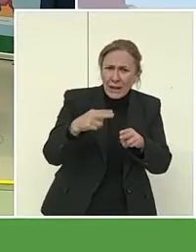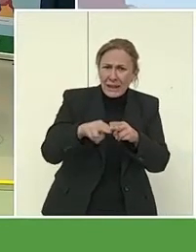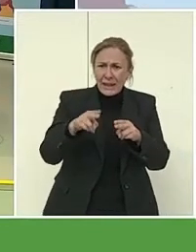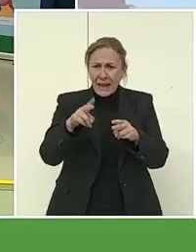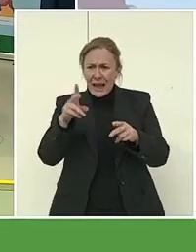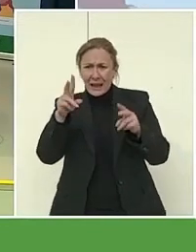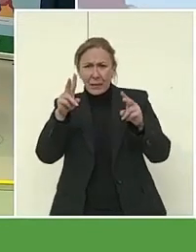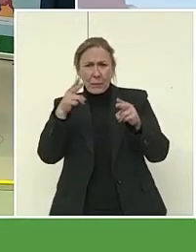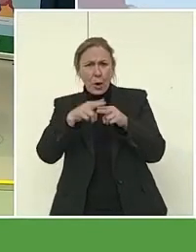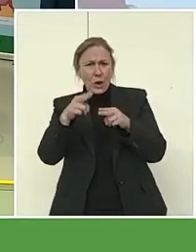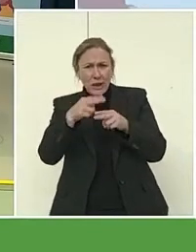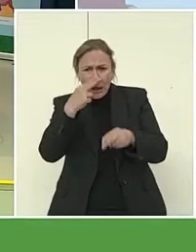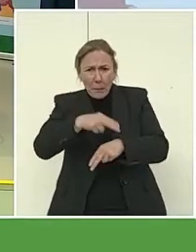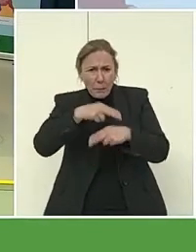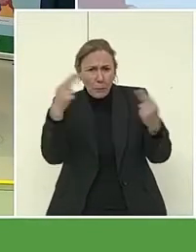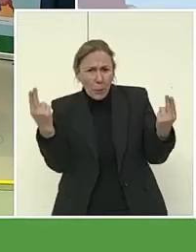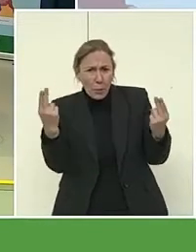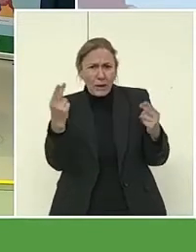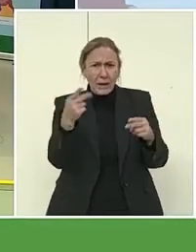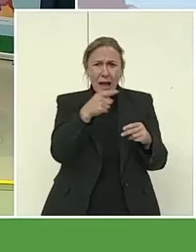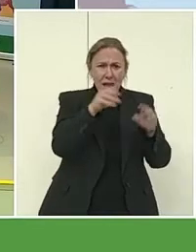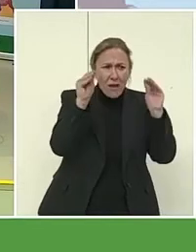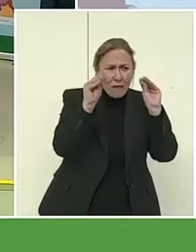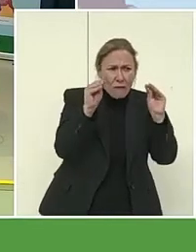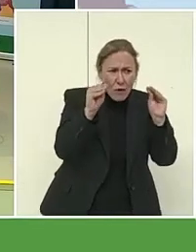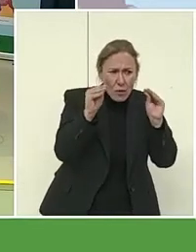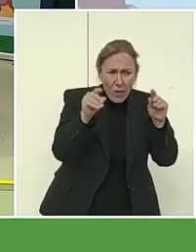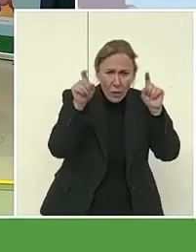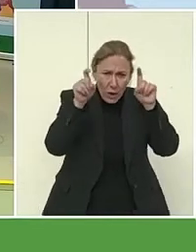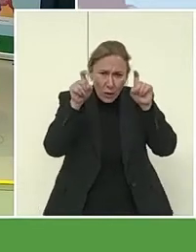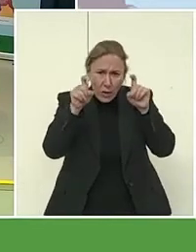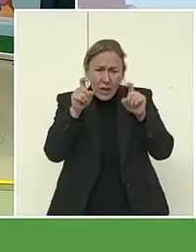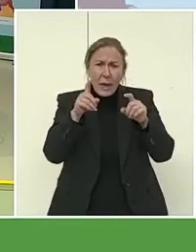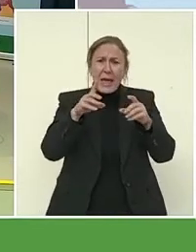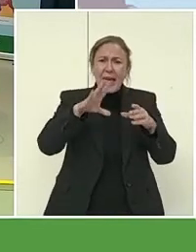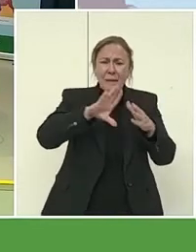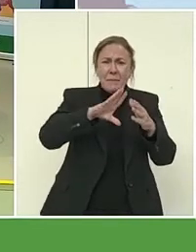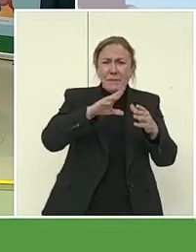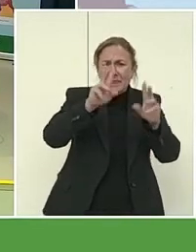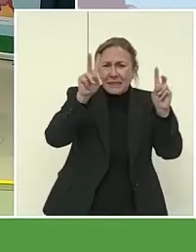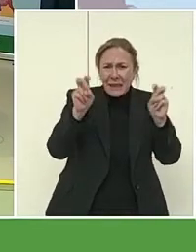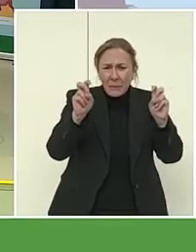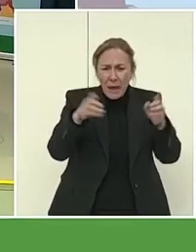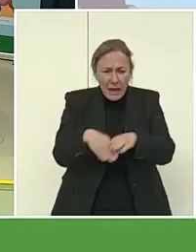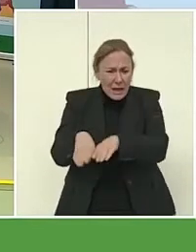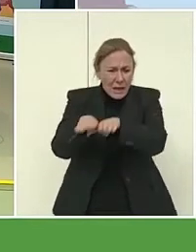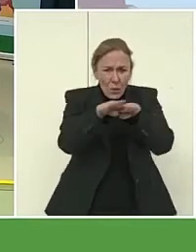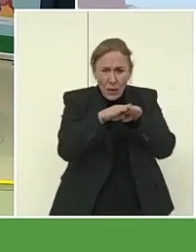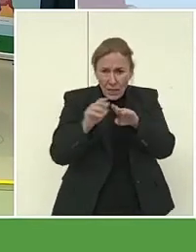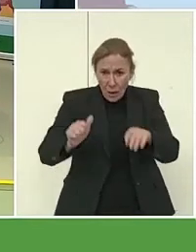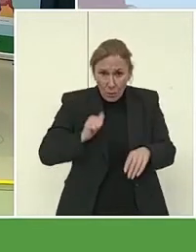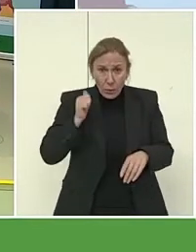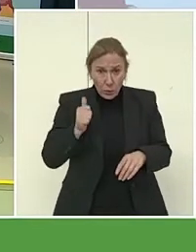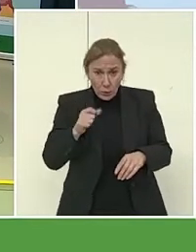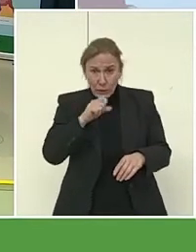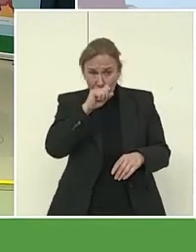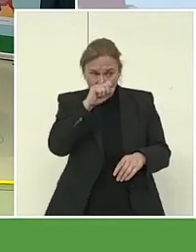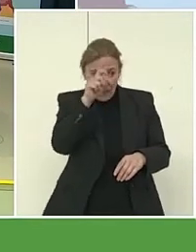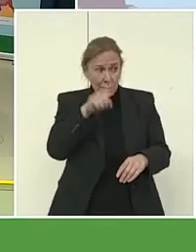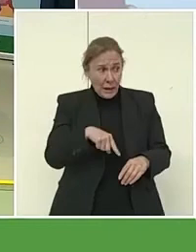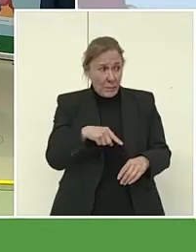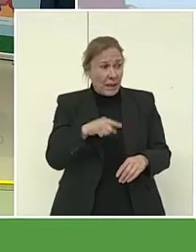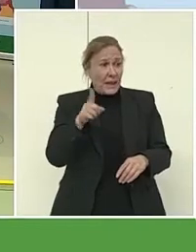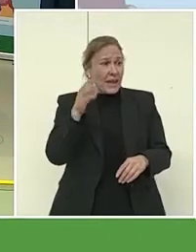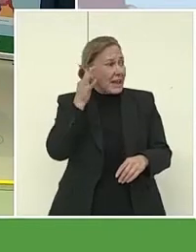en Políticas Públicas, formadora ocupacional en materia de igualdad de oportunidades y de planes de igualdad. Y también